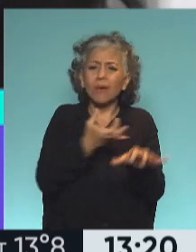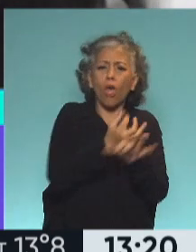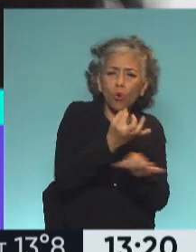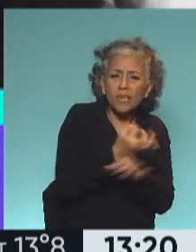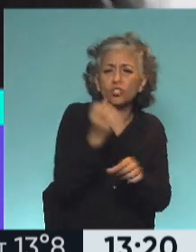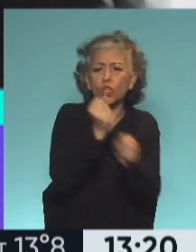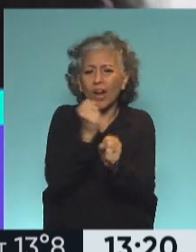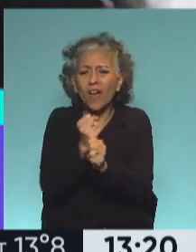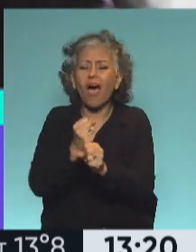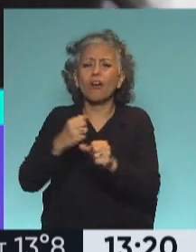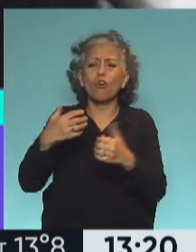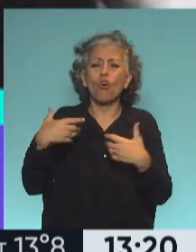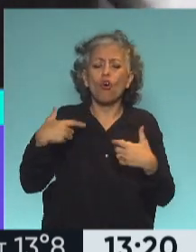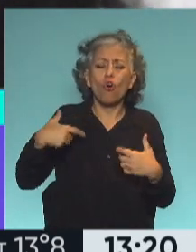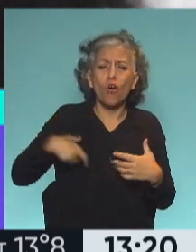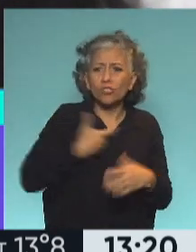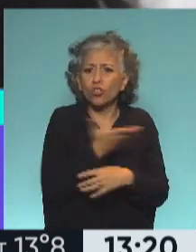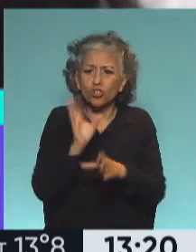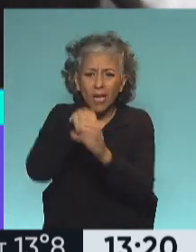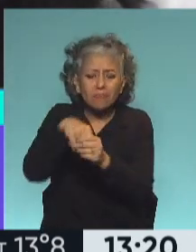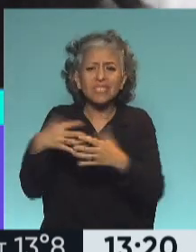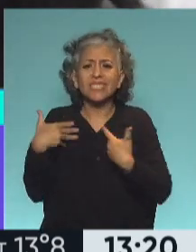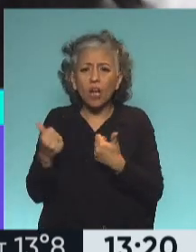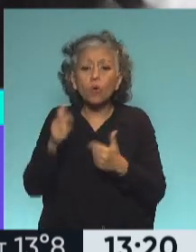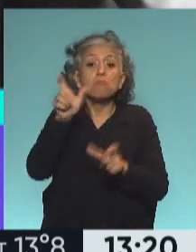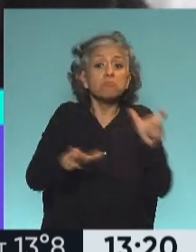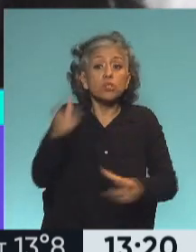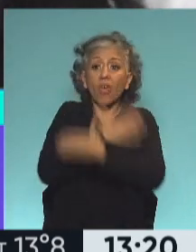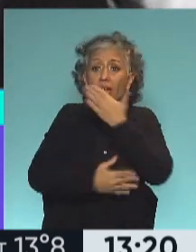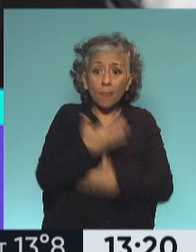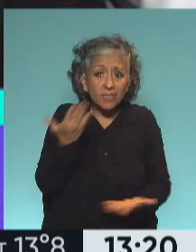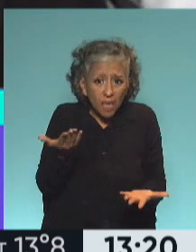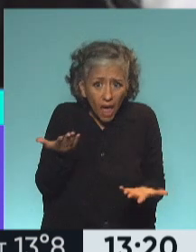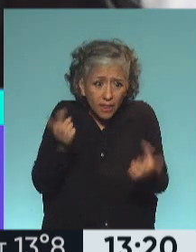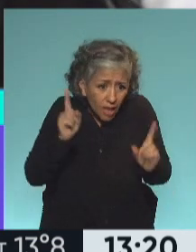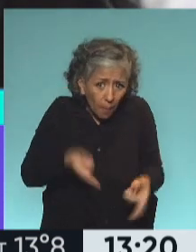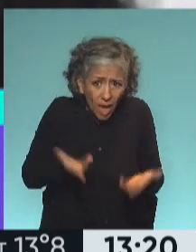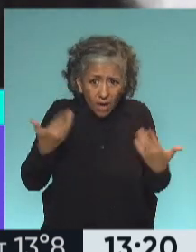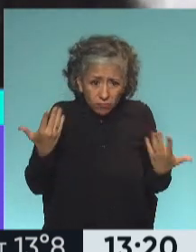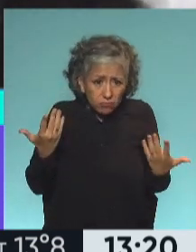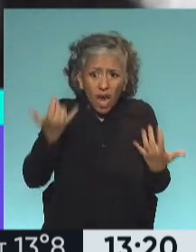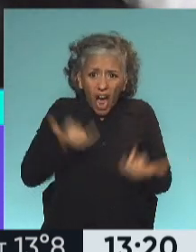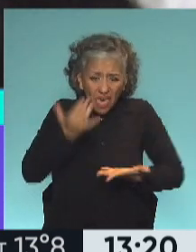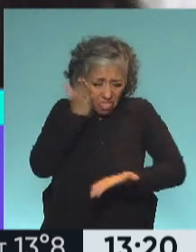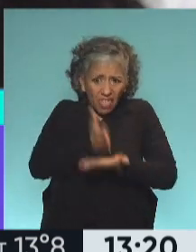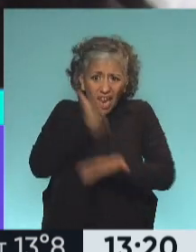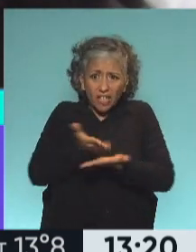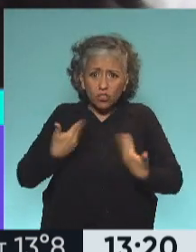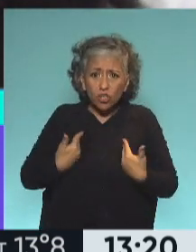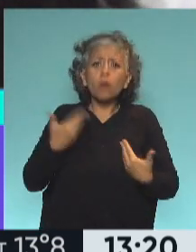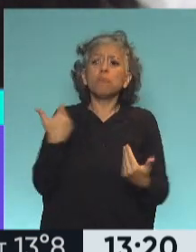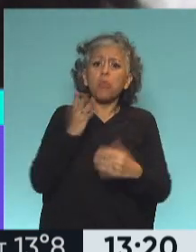inclusión social, salud, también las personas con discapacidad como usuarias y consumidores, no poder acceder